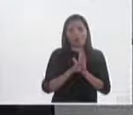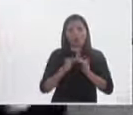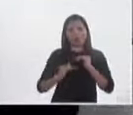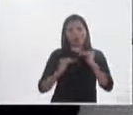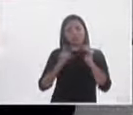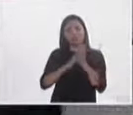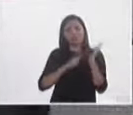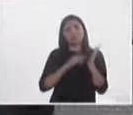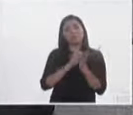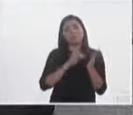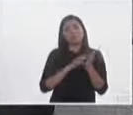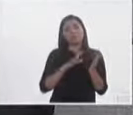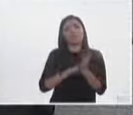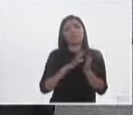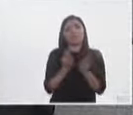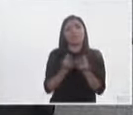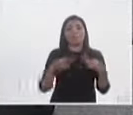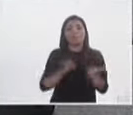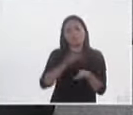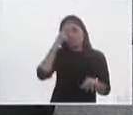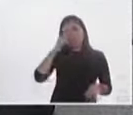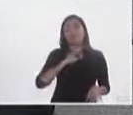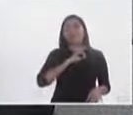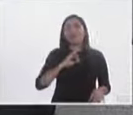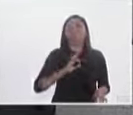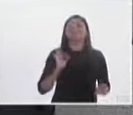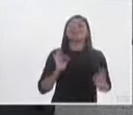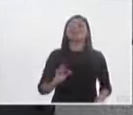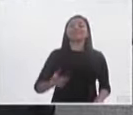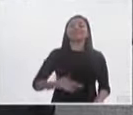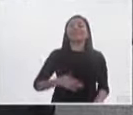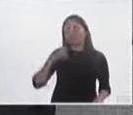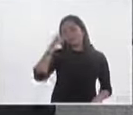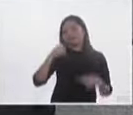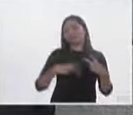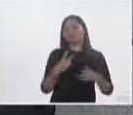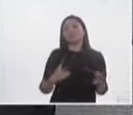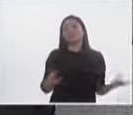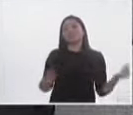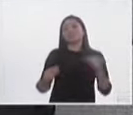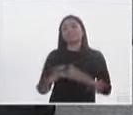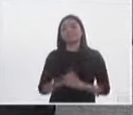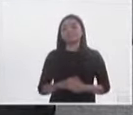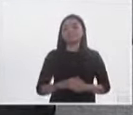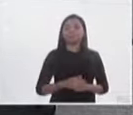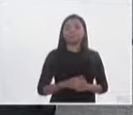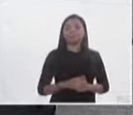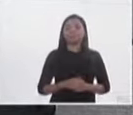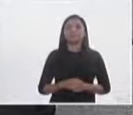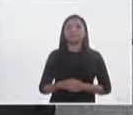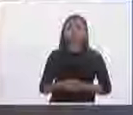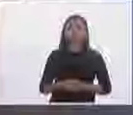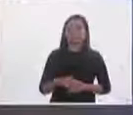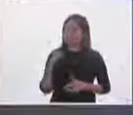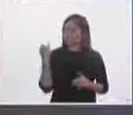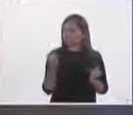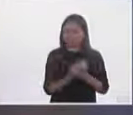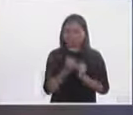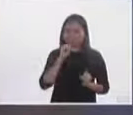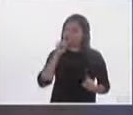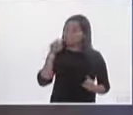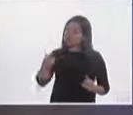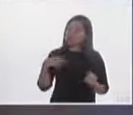importantes que ojalá le den a la sociedad la satisfacción de haberlo llevado al legislativo profesor igual creo que